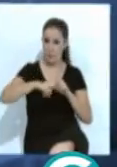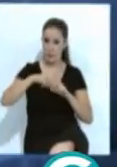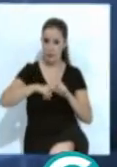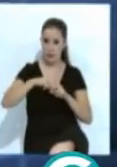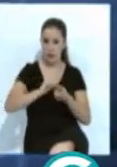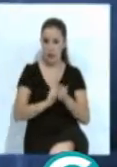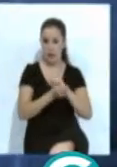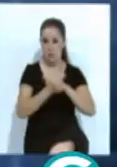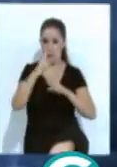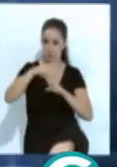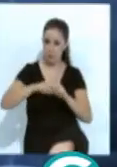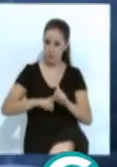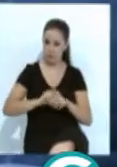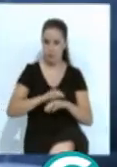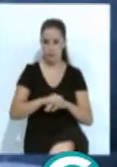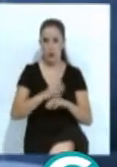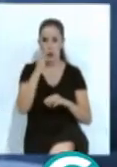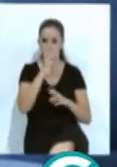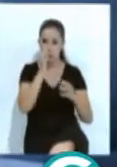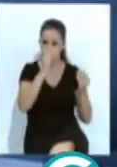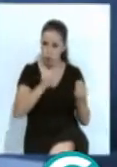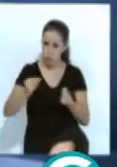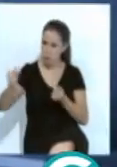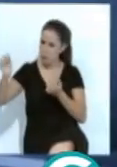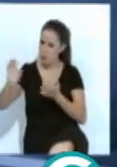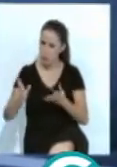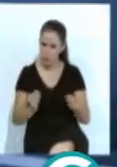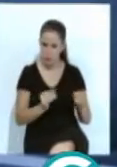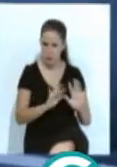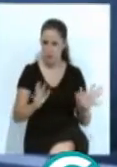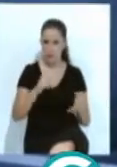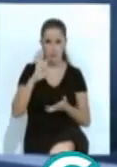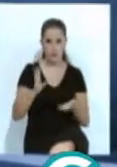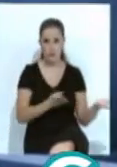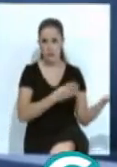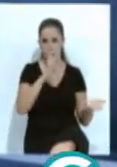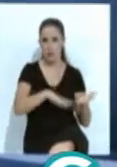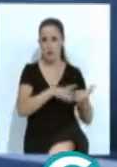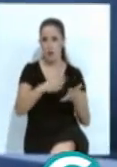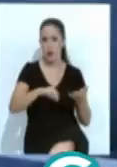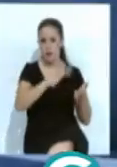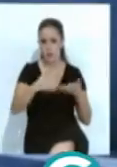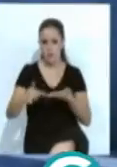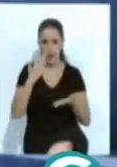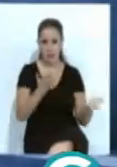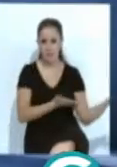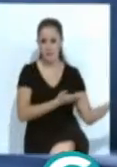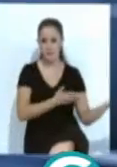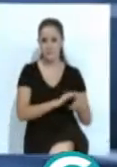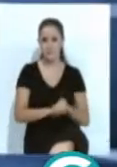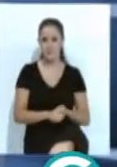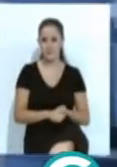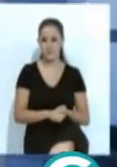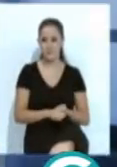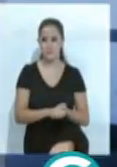cambios o en ligero descenso, con vientos flojos variables y de poniente. A continuación les ofrecemos la tabla doleajes y mareas.